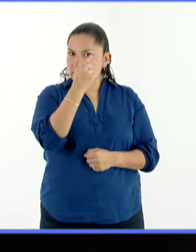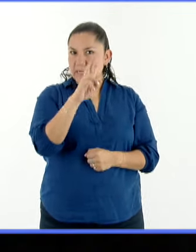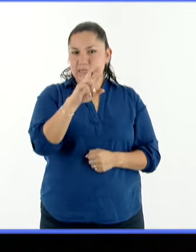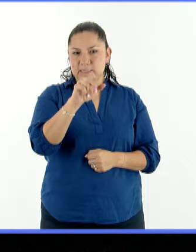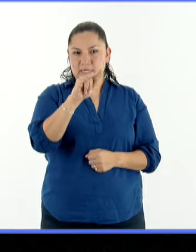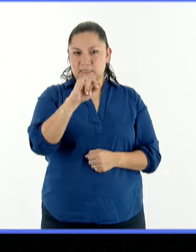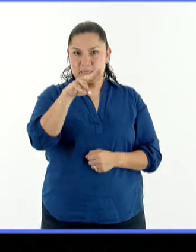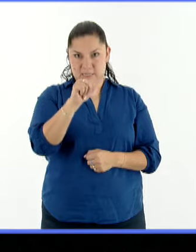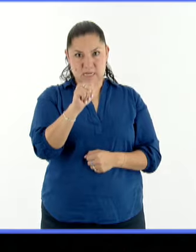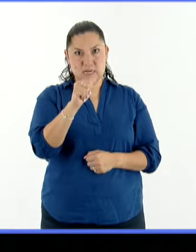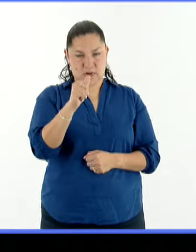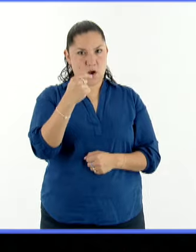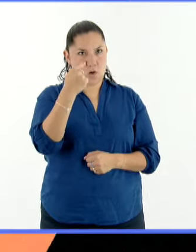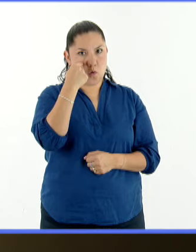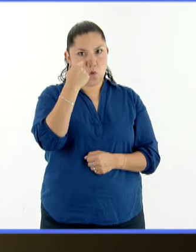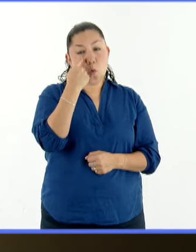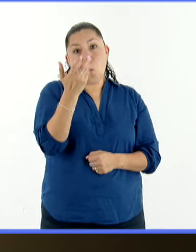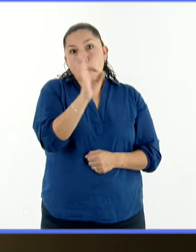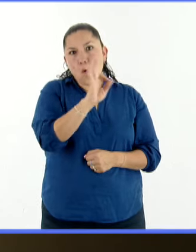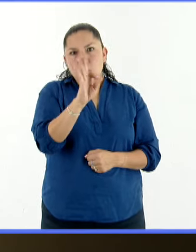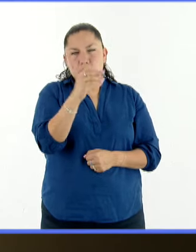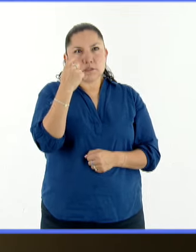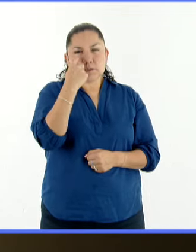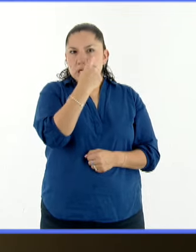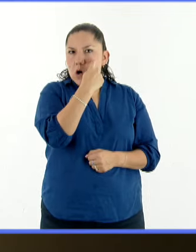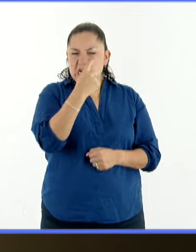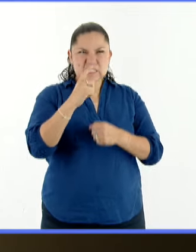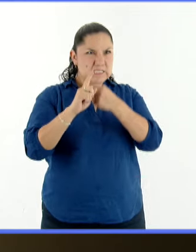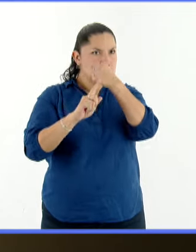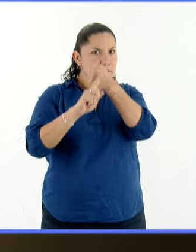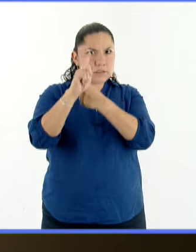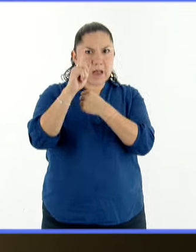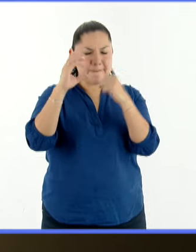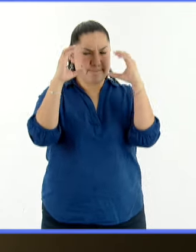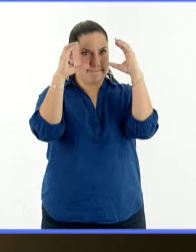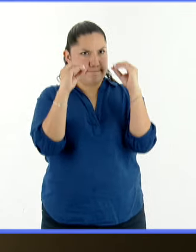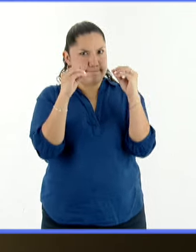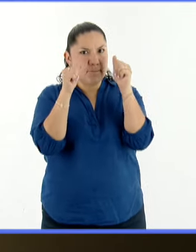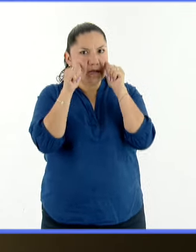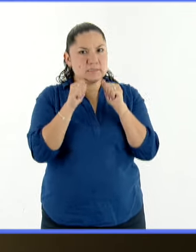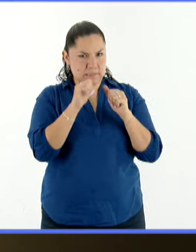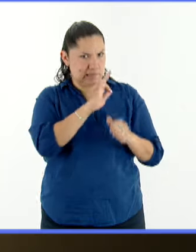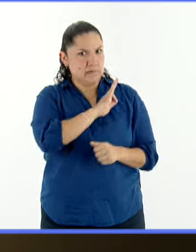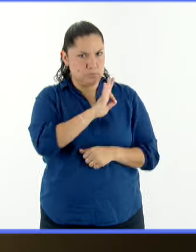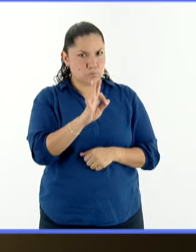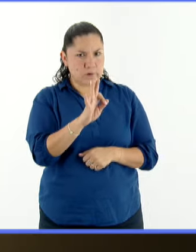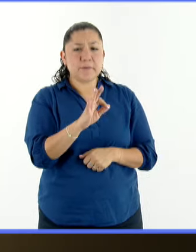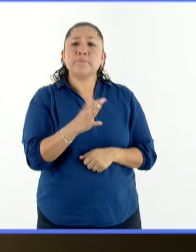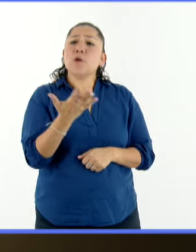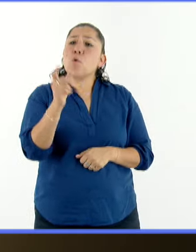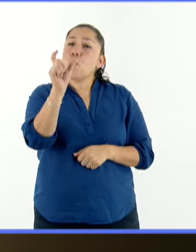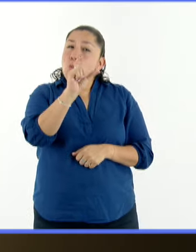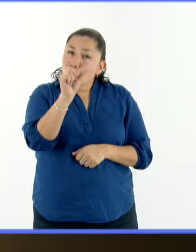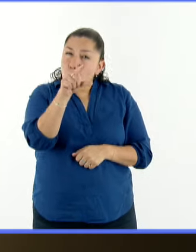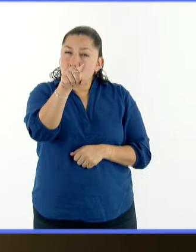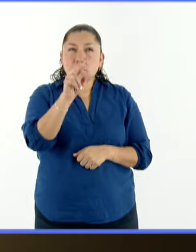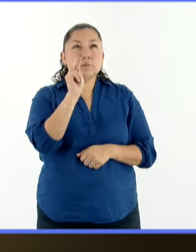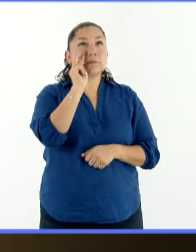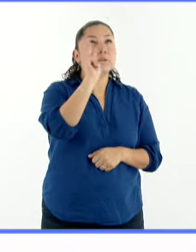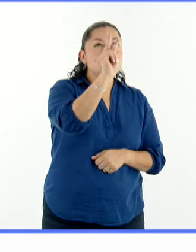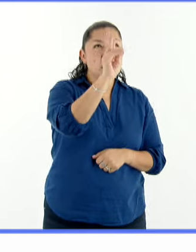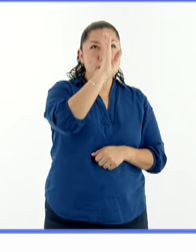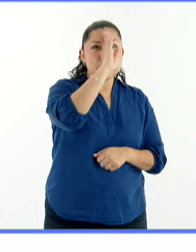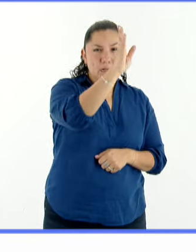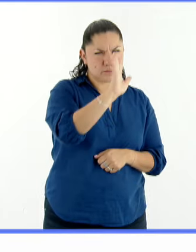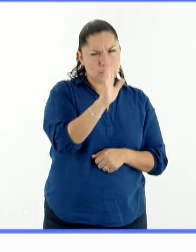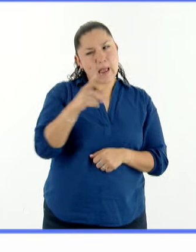Para disfrutar de este fenómeno en su fase parcial, los especialistas del Instituto de